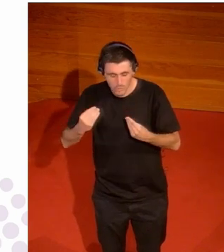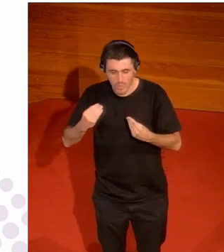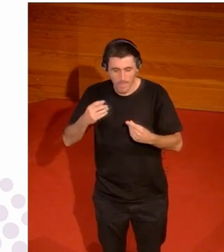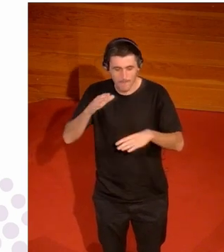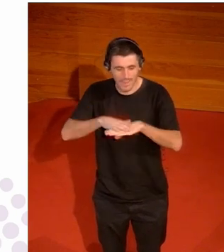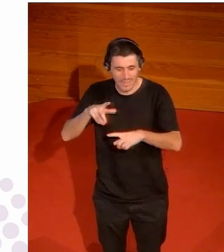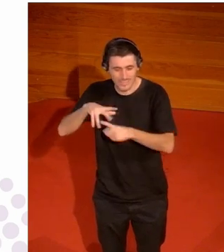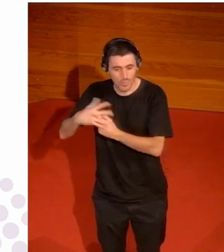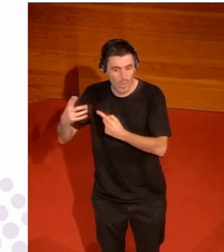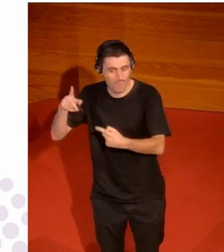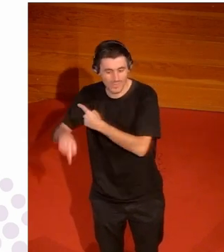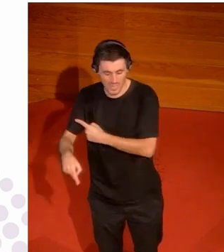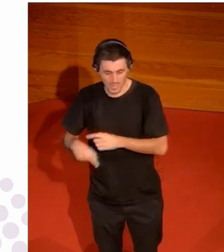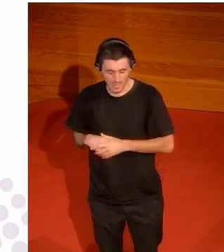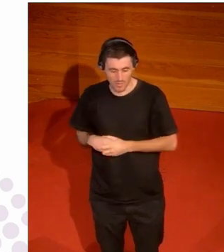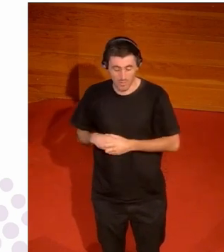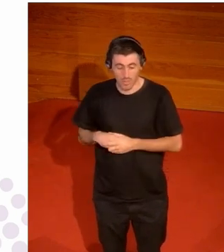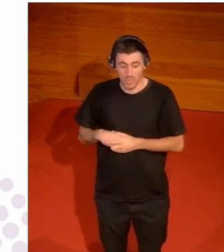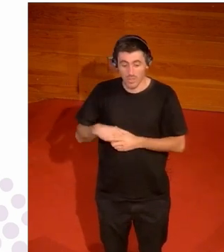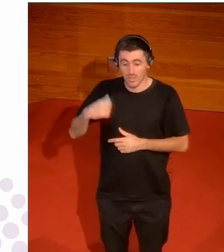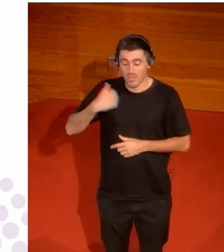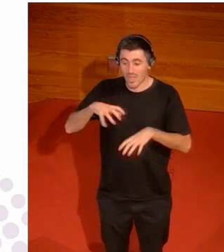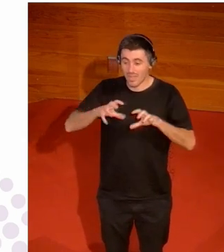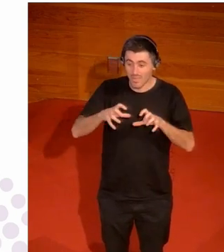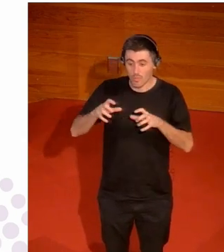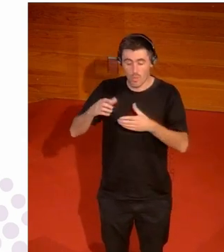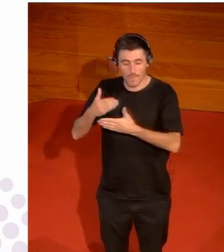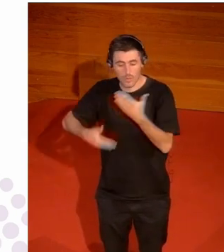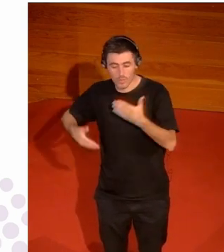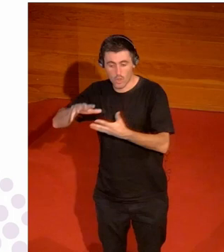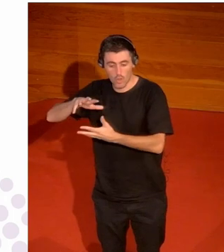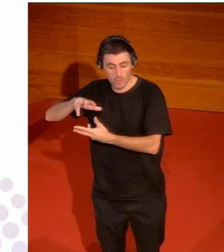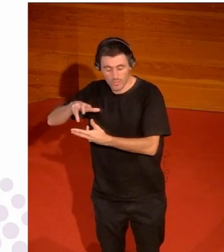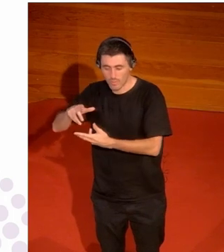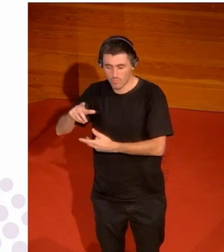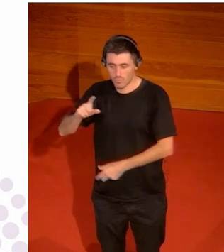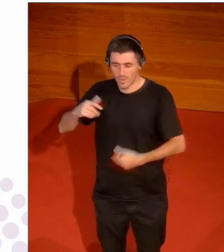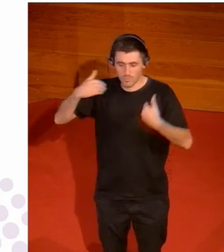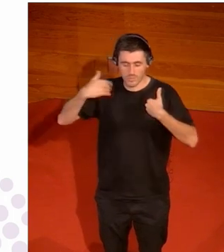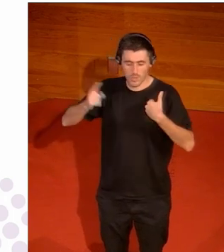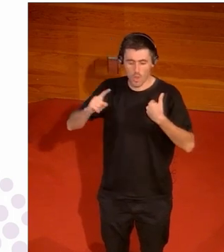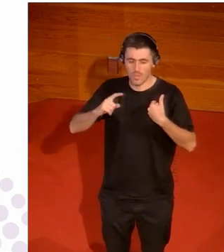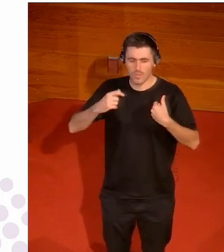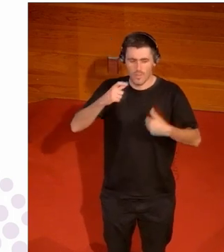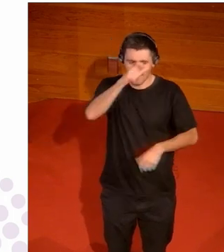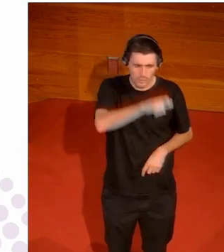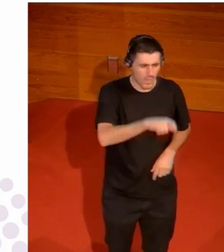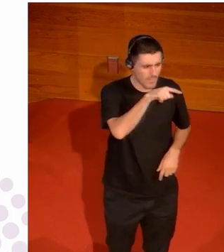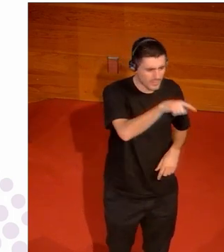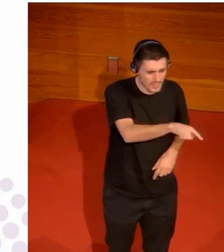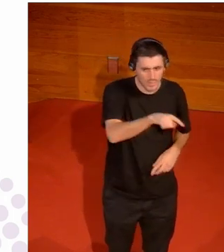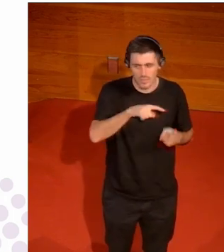no ocurra y ya es una labor no solo del periódico de la radio o del telediario de turno sino de nombres y apellidos de ti